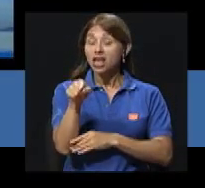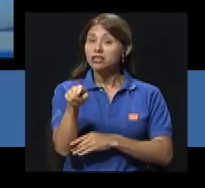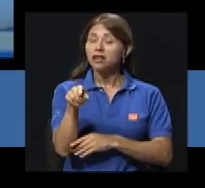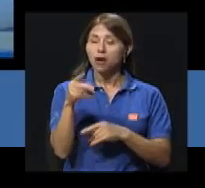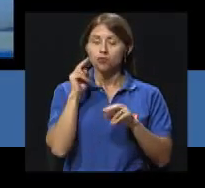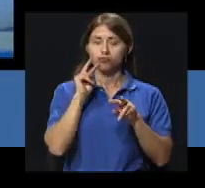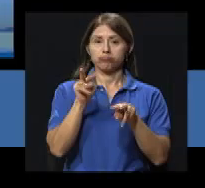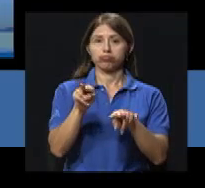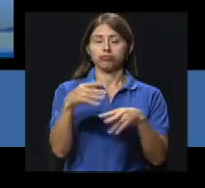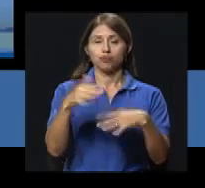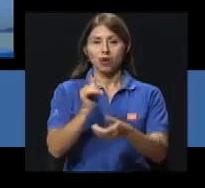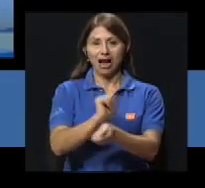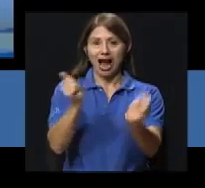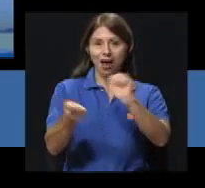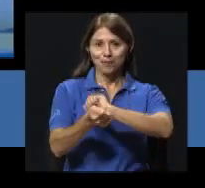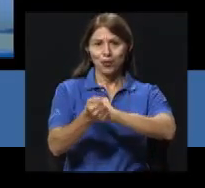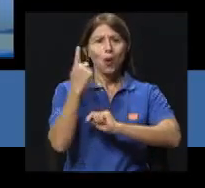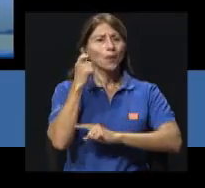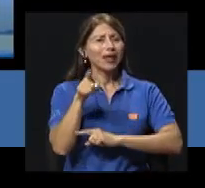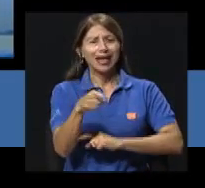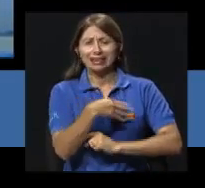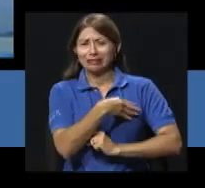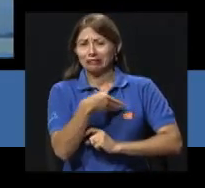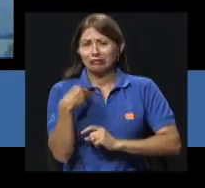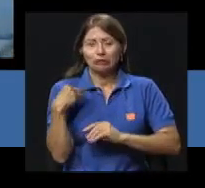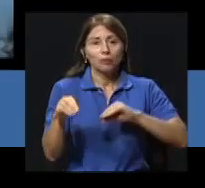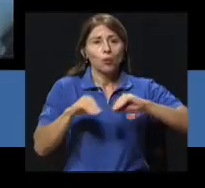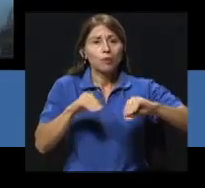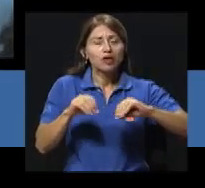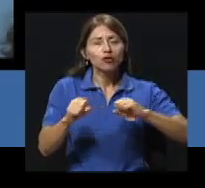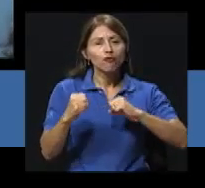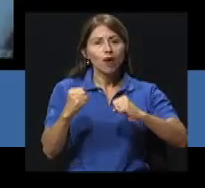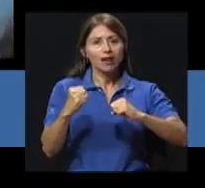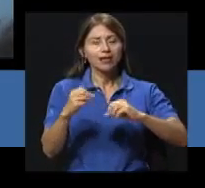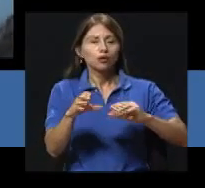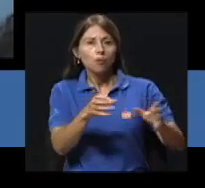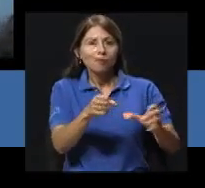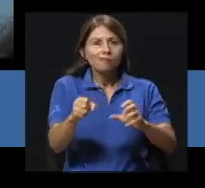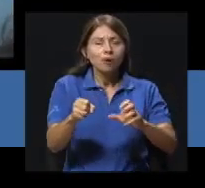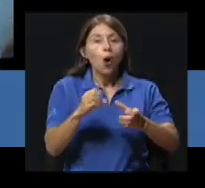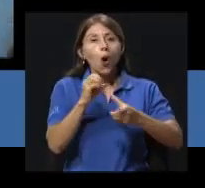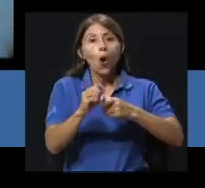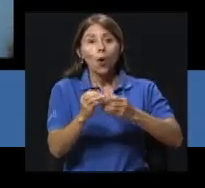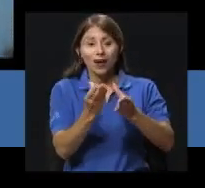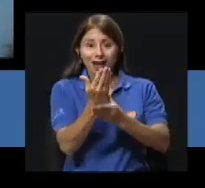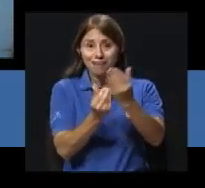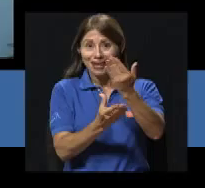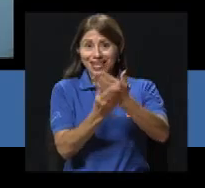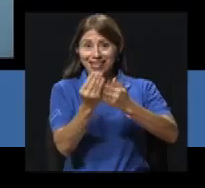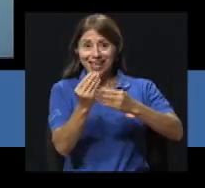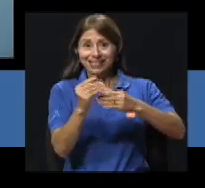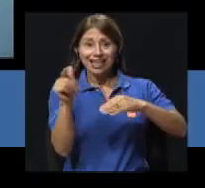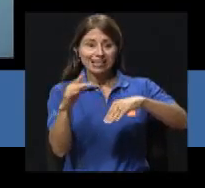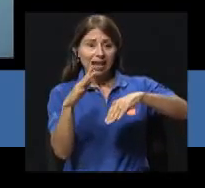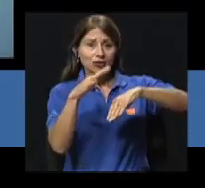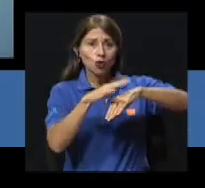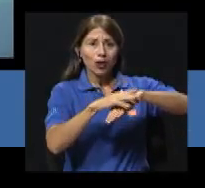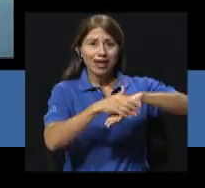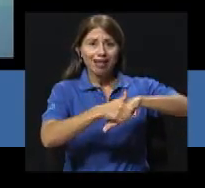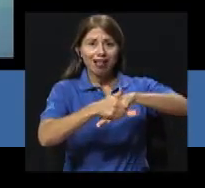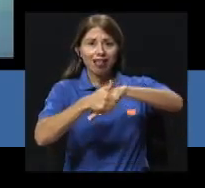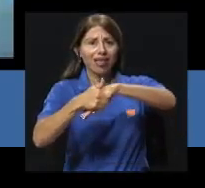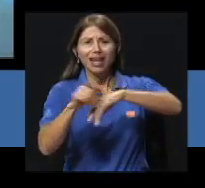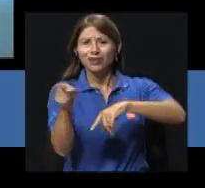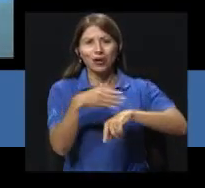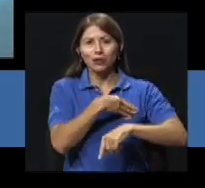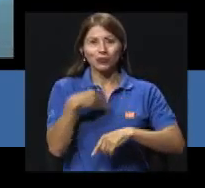Si se ha visto Un cambio Puesto que a Le molestan mucho Movimientos fuertes O Que le toquen Las manitas